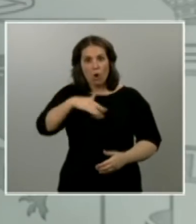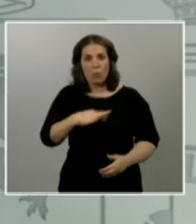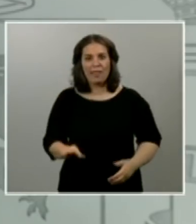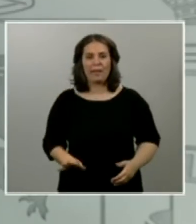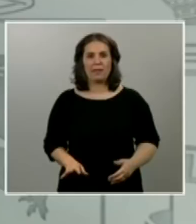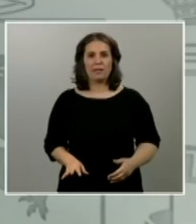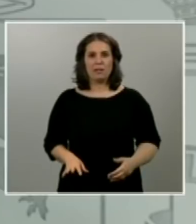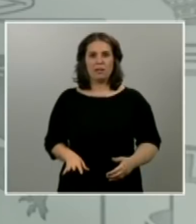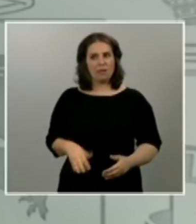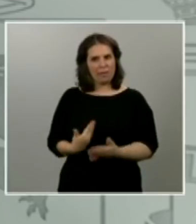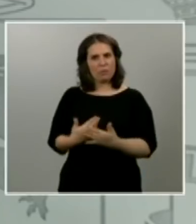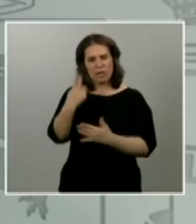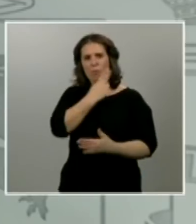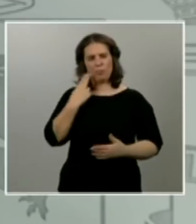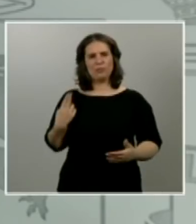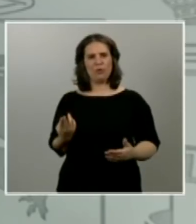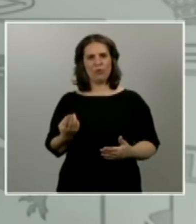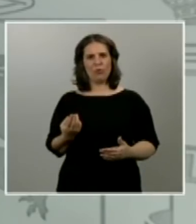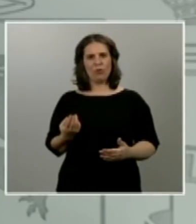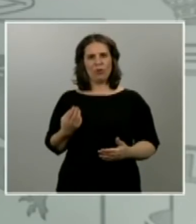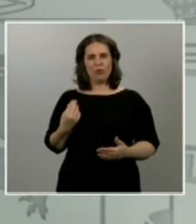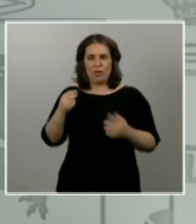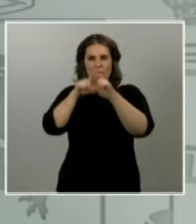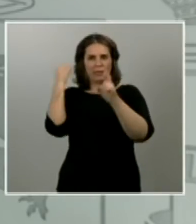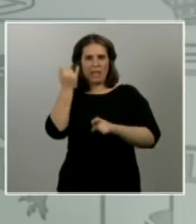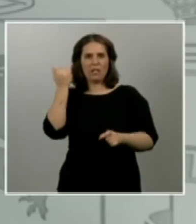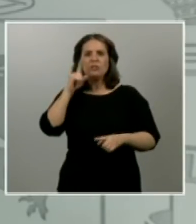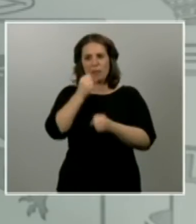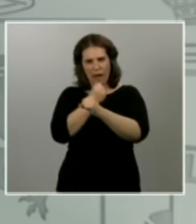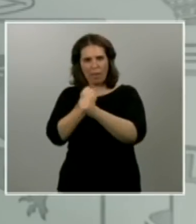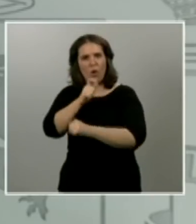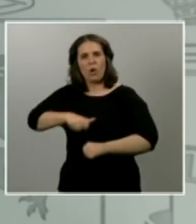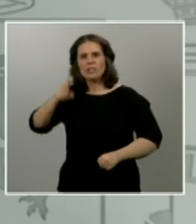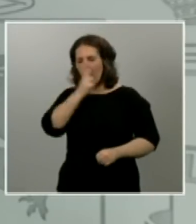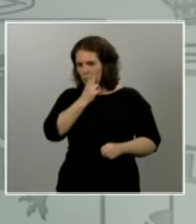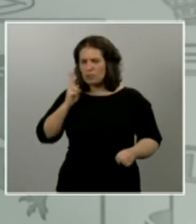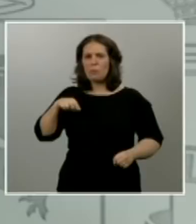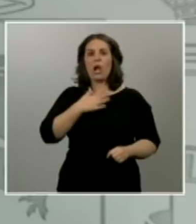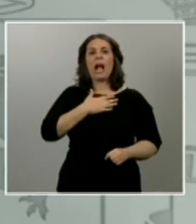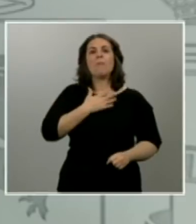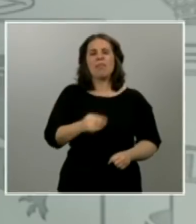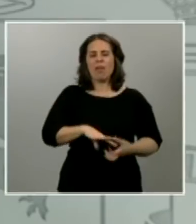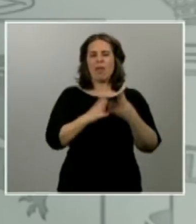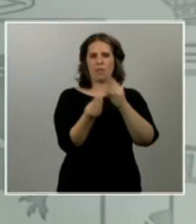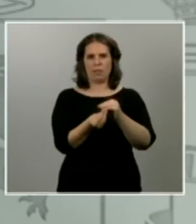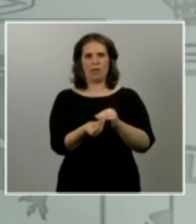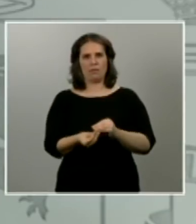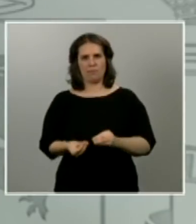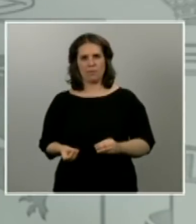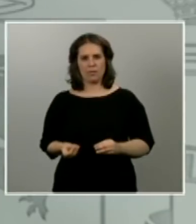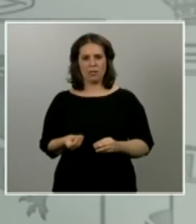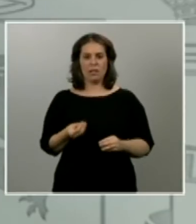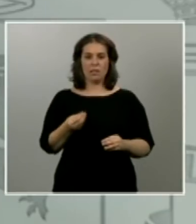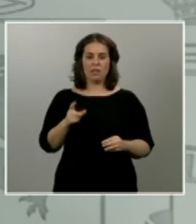compromiso de nuestro país de sus empresarios en segundo lugar de los trabajadores y en tercer lugar también nuestra capacidad de adaptación y de flexibilidad